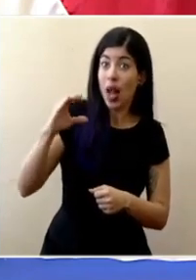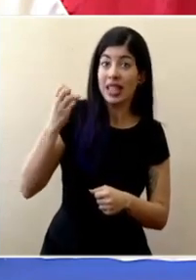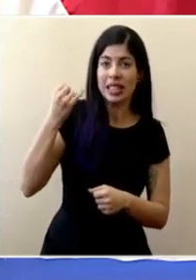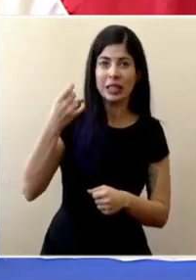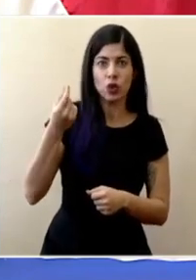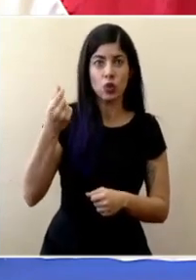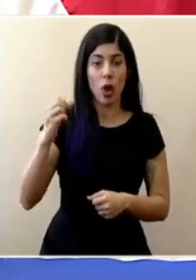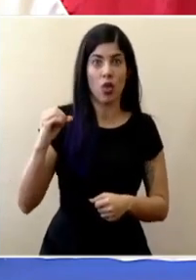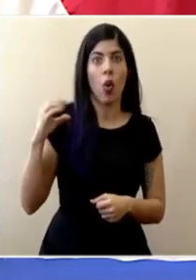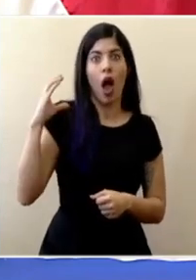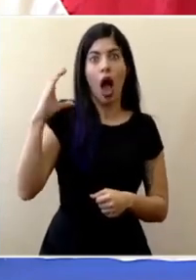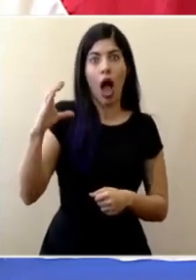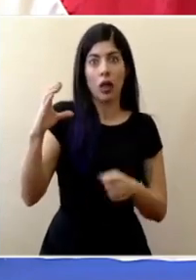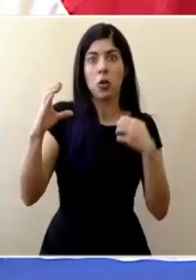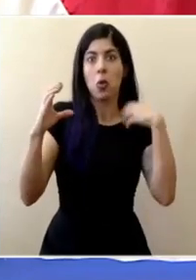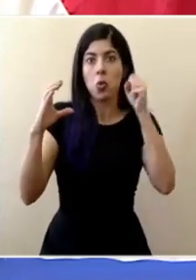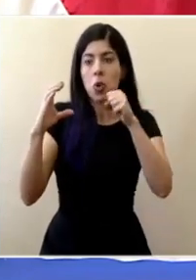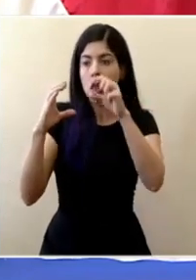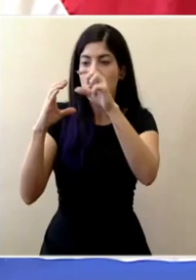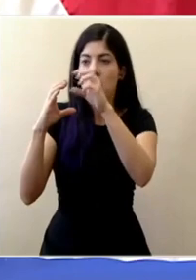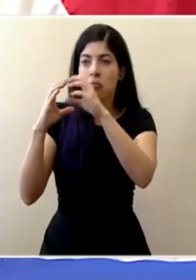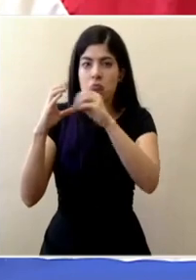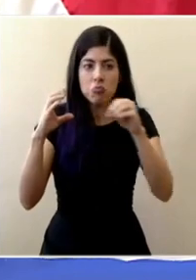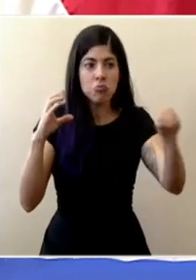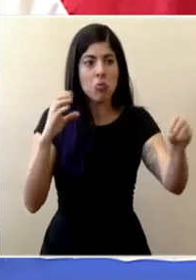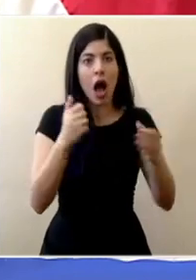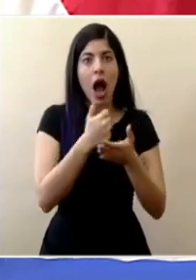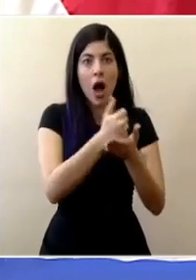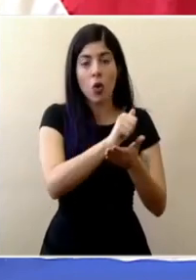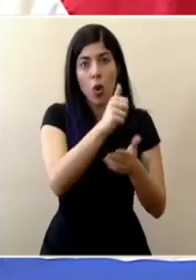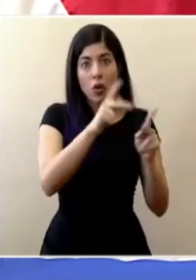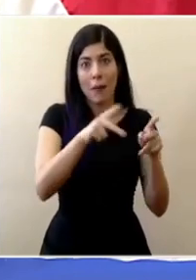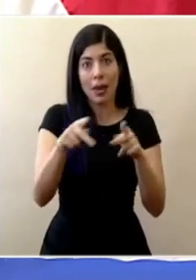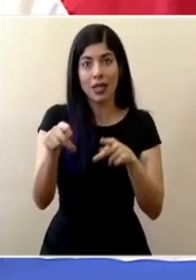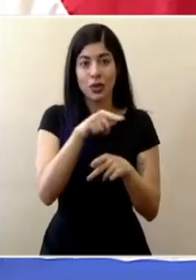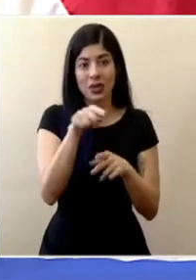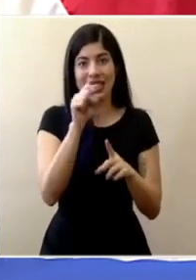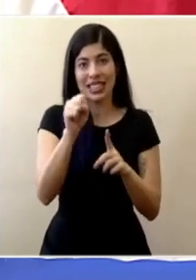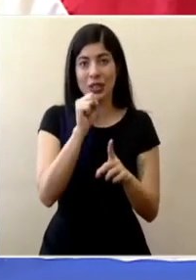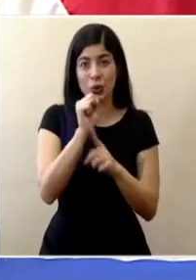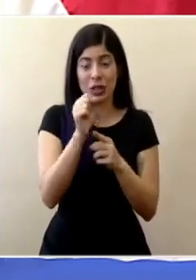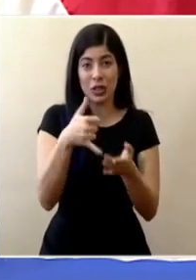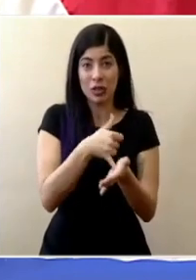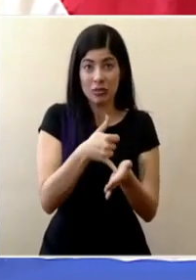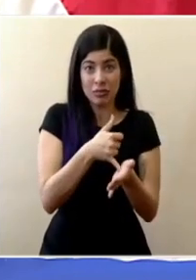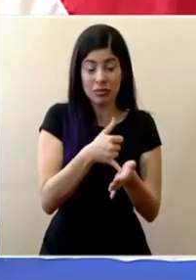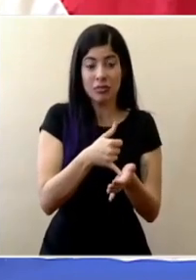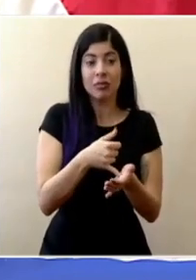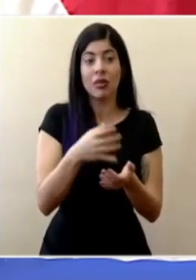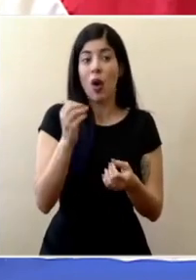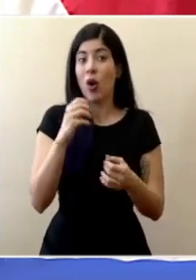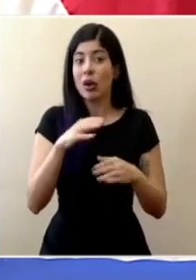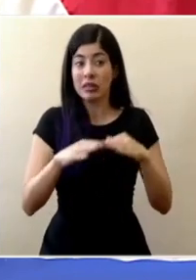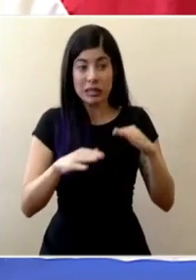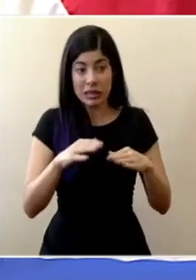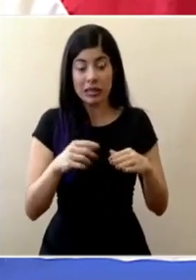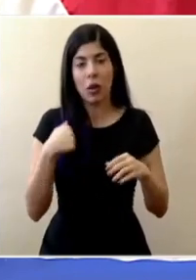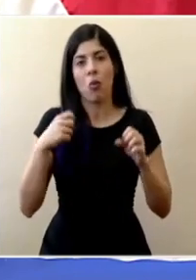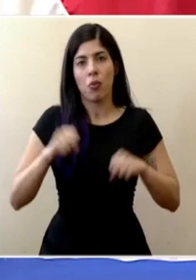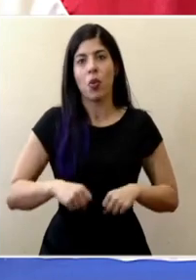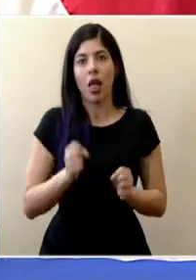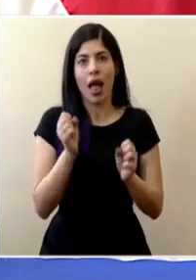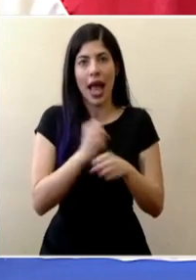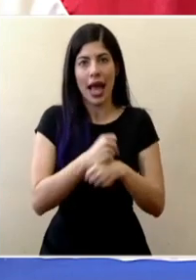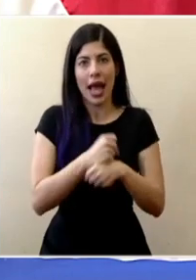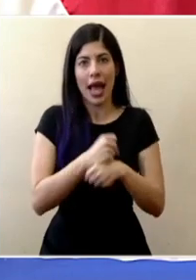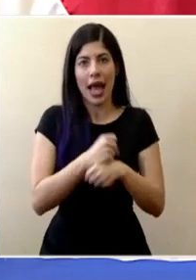suficientemente altos como para poder aportar a otras personas que se encuentran en una situación de vulnerabilidad e inestabilidad lo podamos hacer